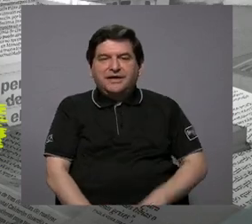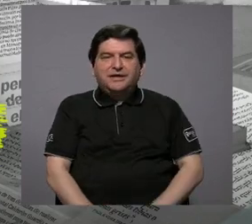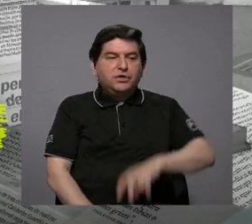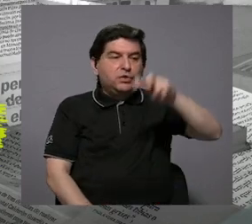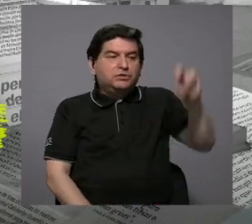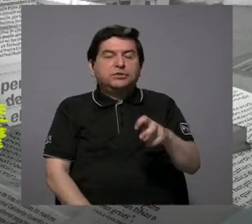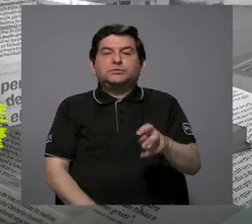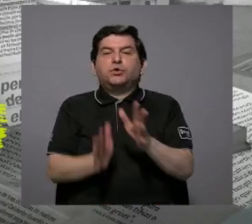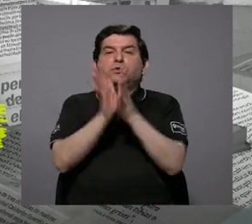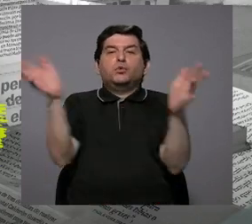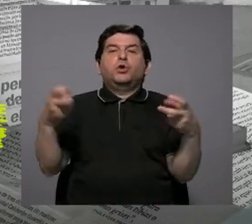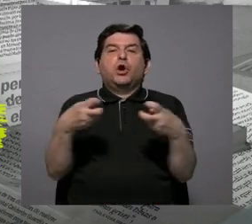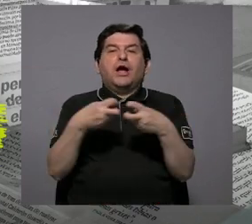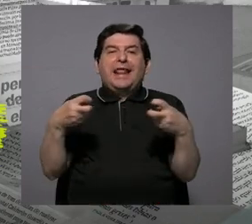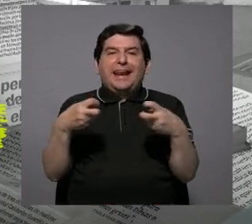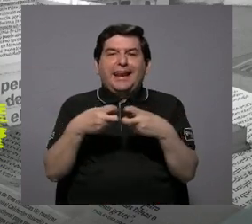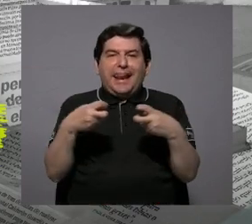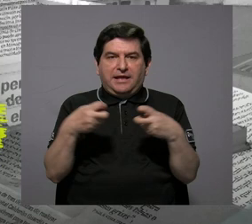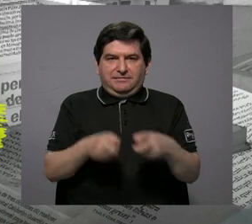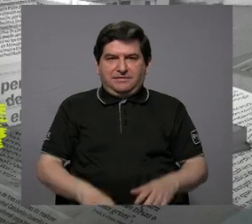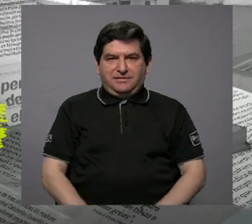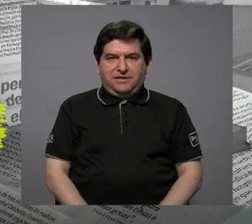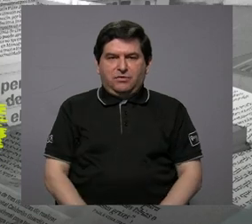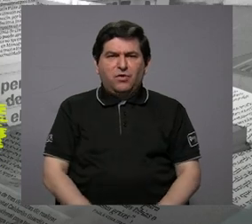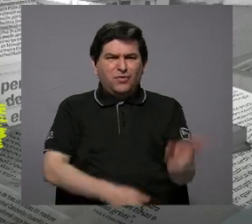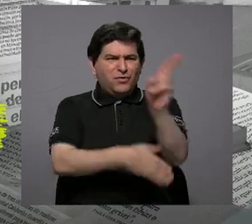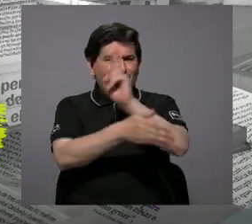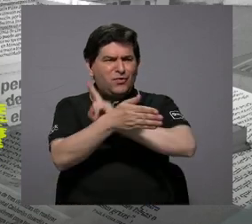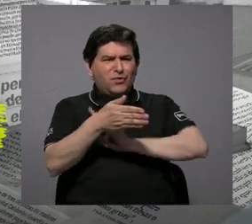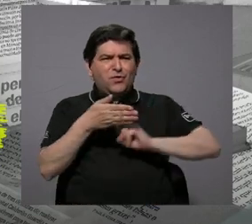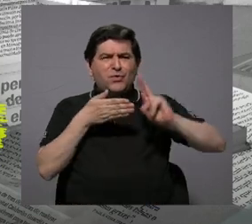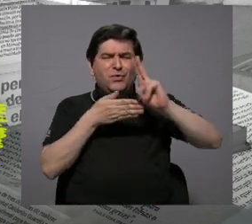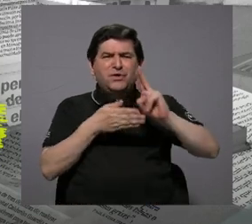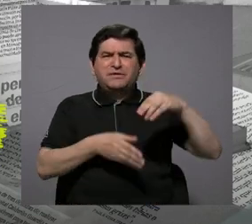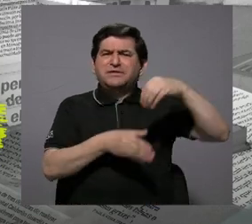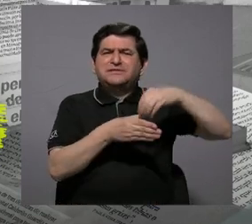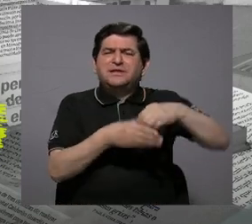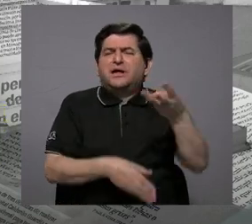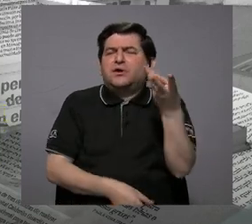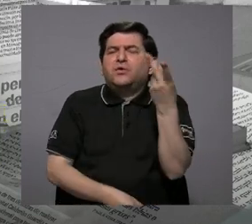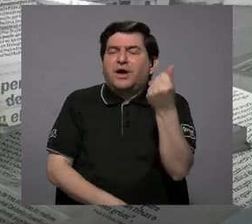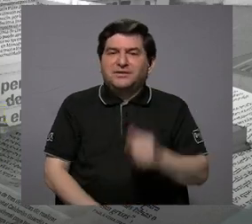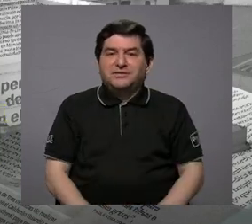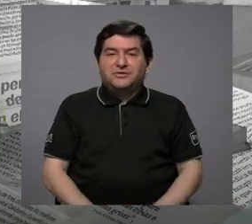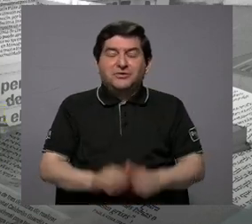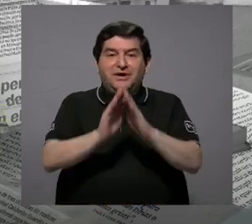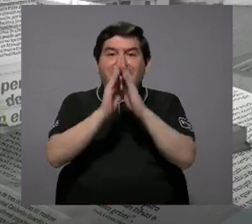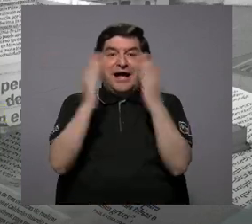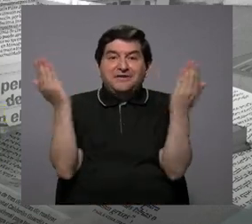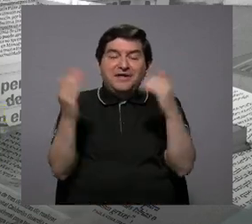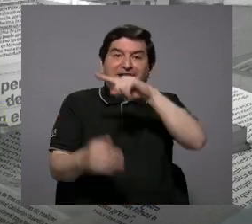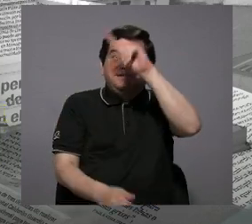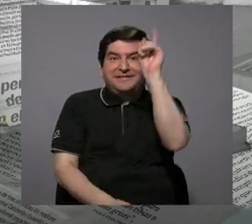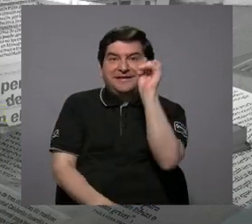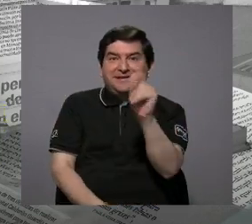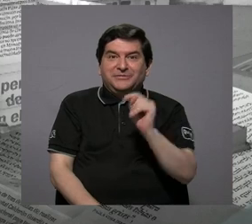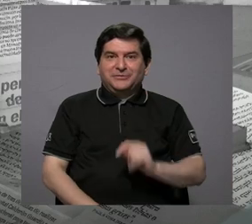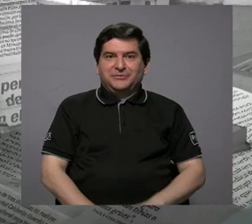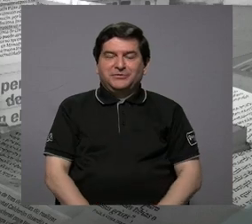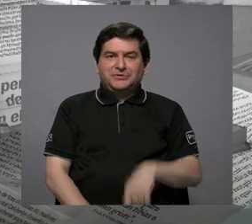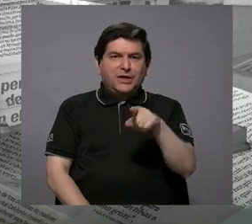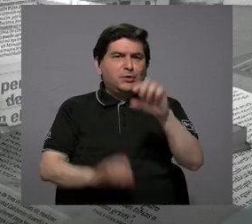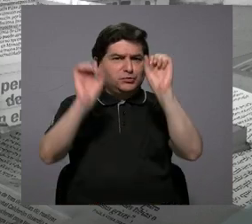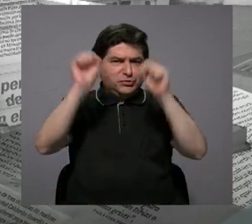transporte público eléctrico. ¿Qué tanto la universidad está aportando? Dejo abierta esa pregunta para que